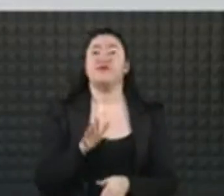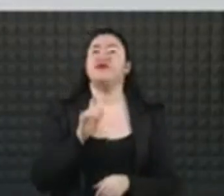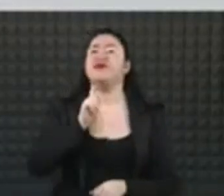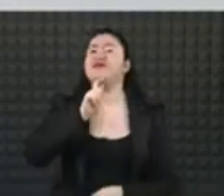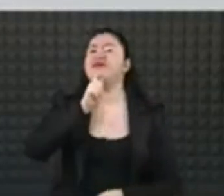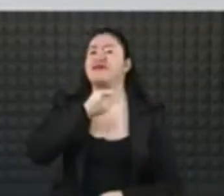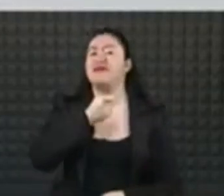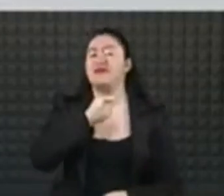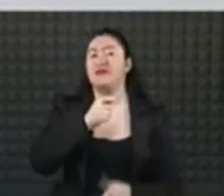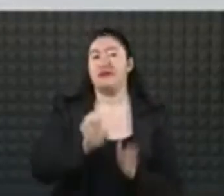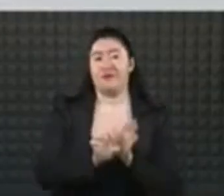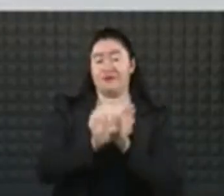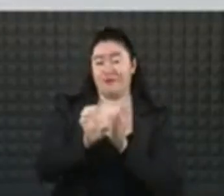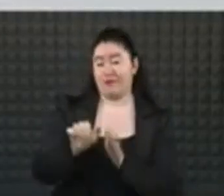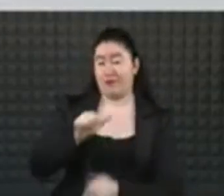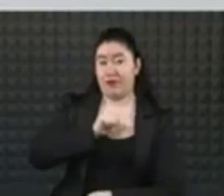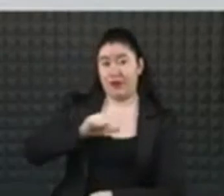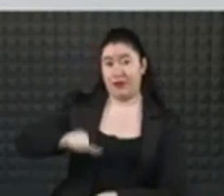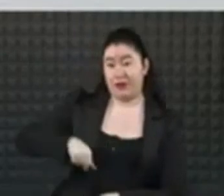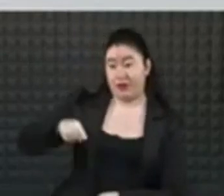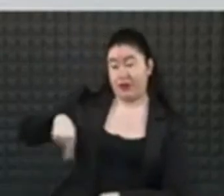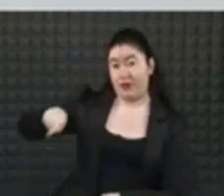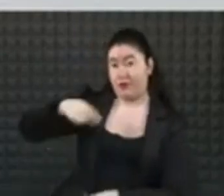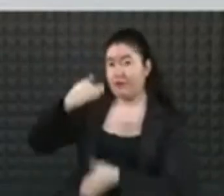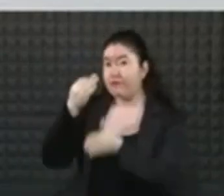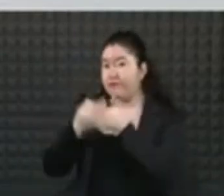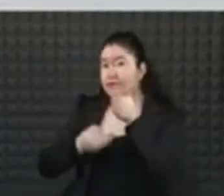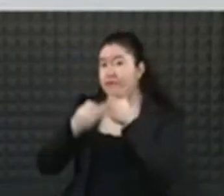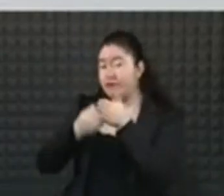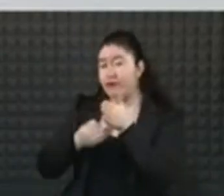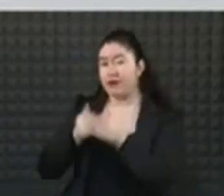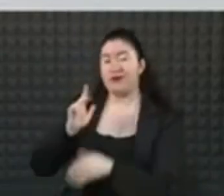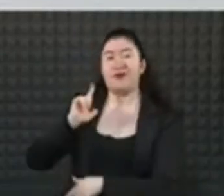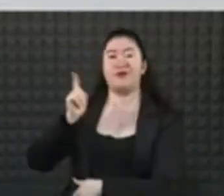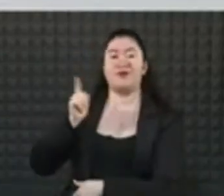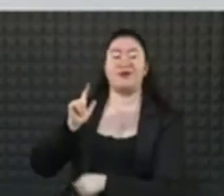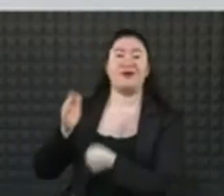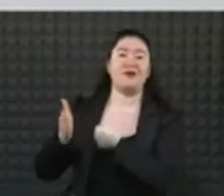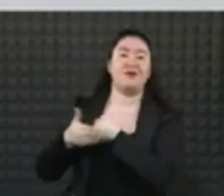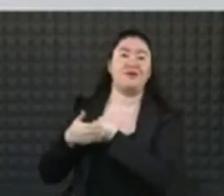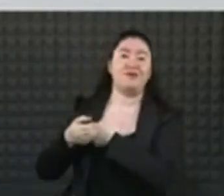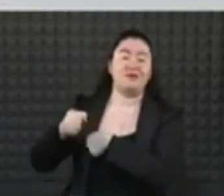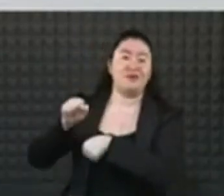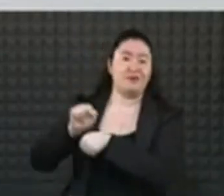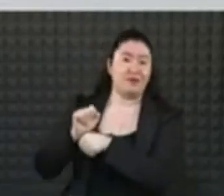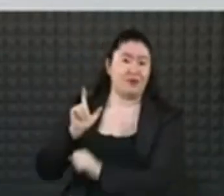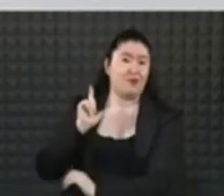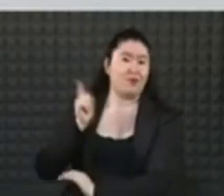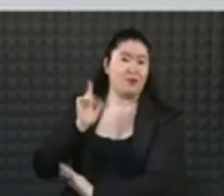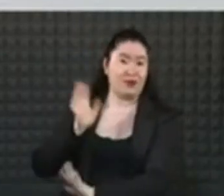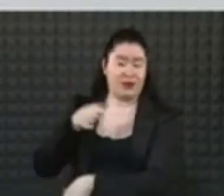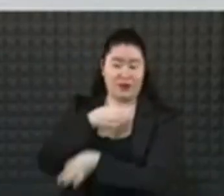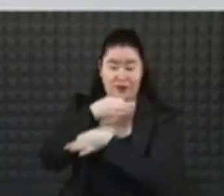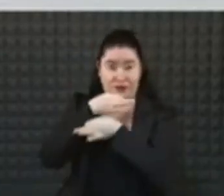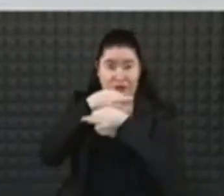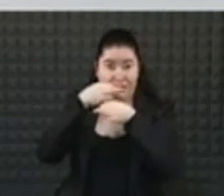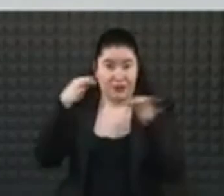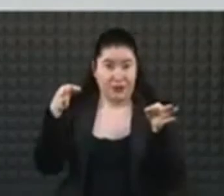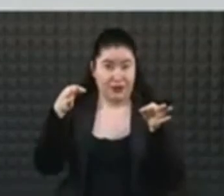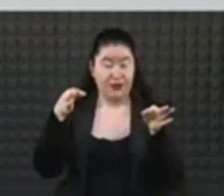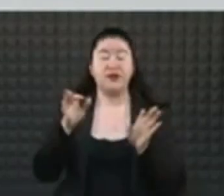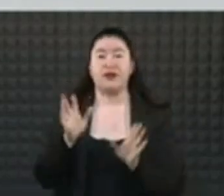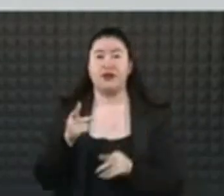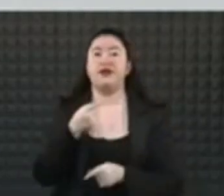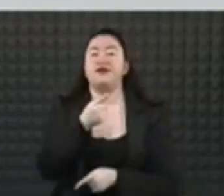personas que estén en las restantes alcaldías que estaremos anunciando, ojalá entre la siguiente semana y en dos concluirlas,